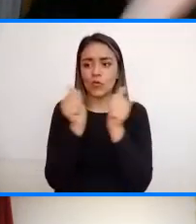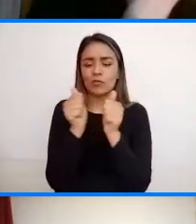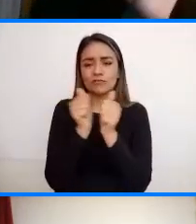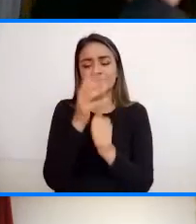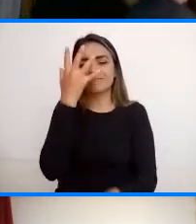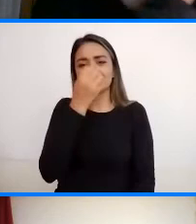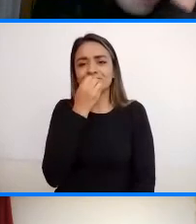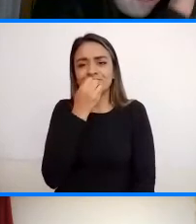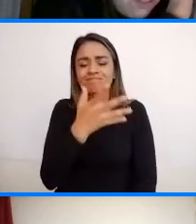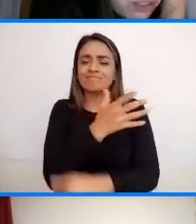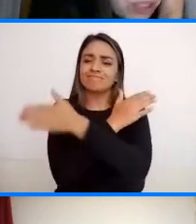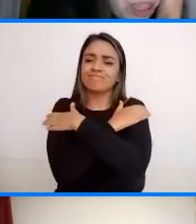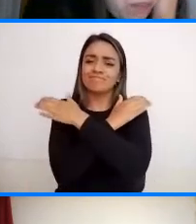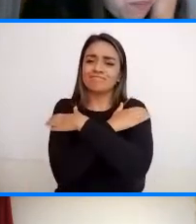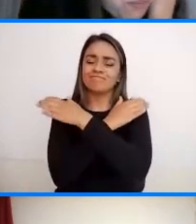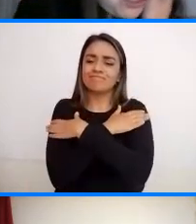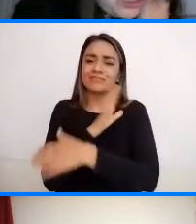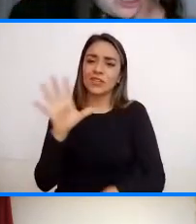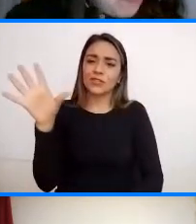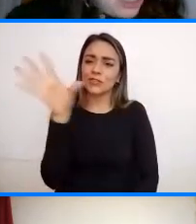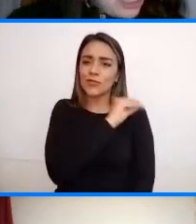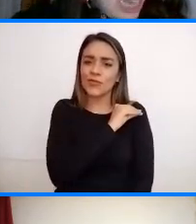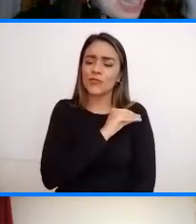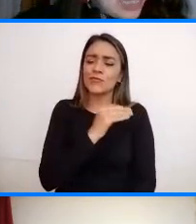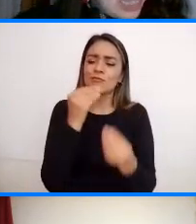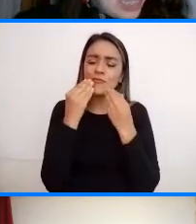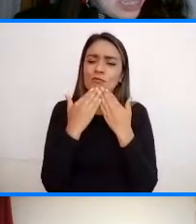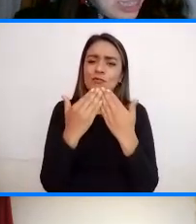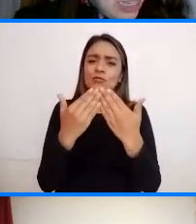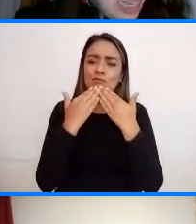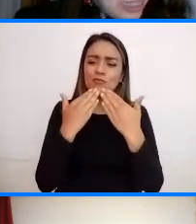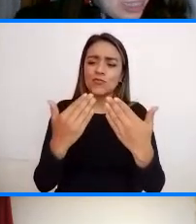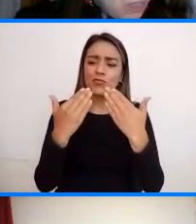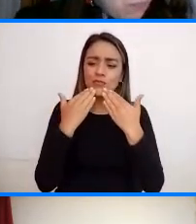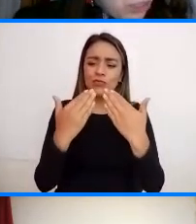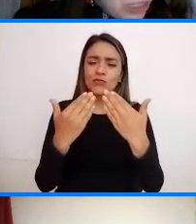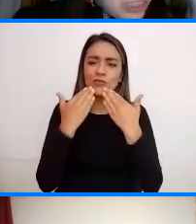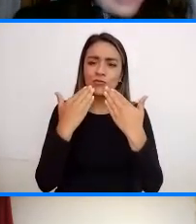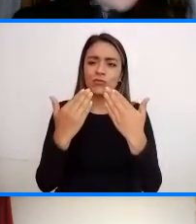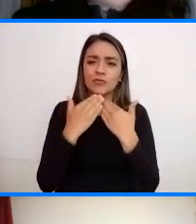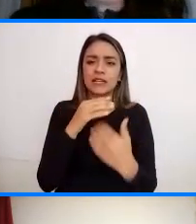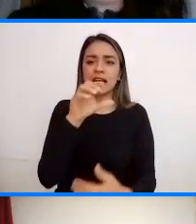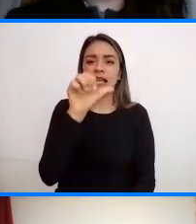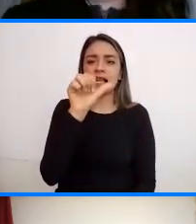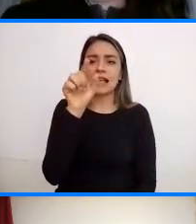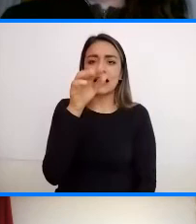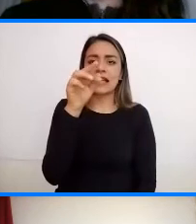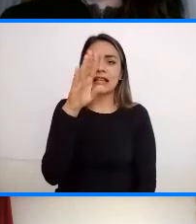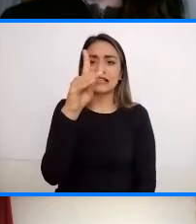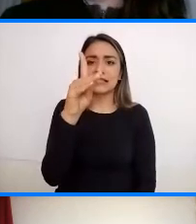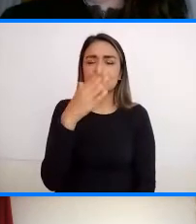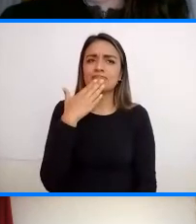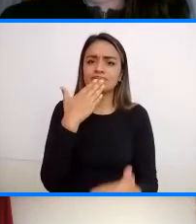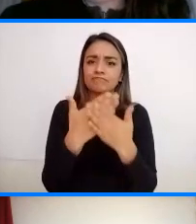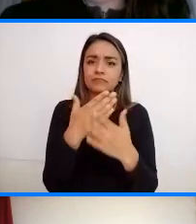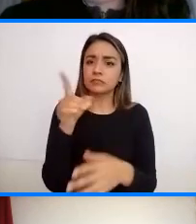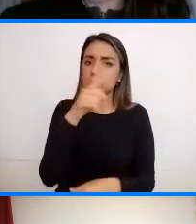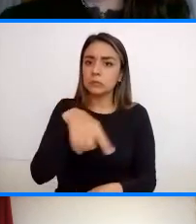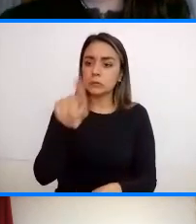Qué lindo Saludarlos a todos Muchísimas gracias Astrid Muchas gracias Bueno Creo que no